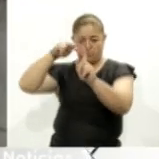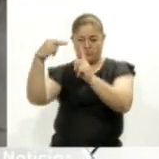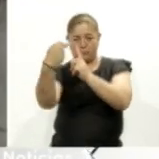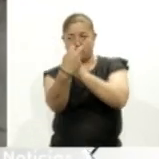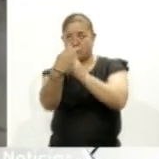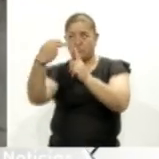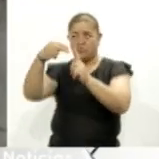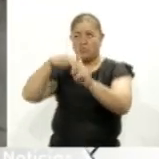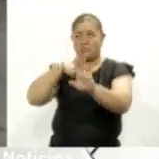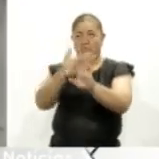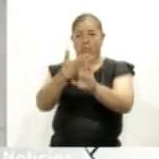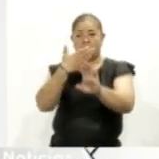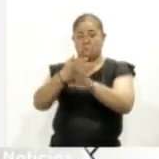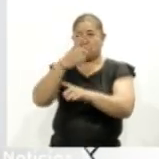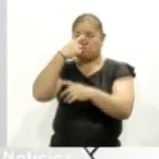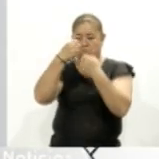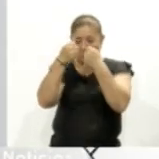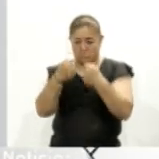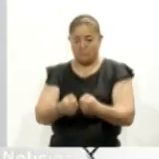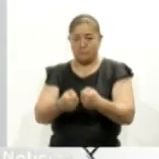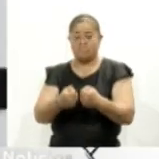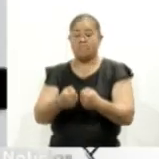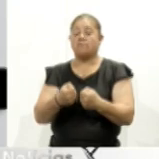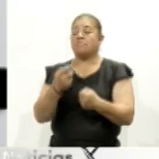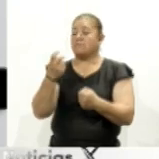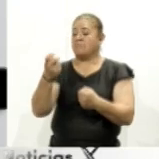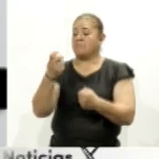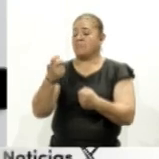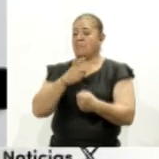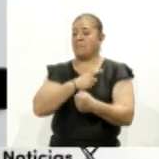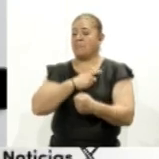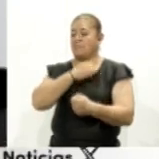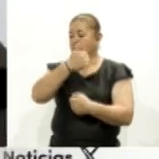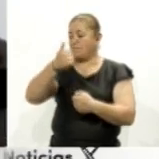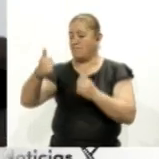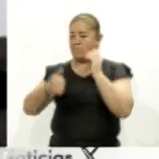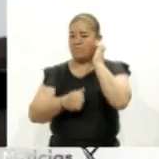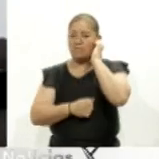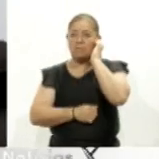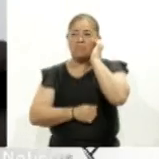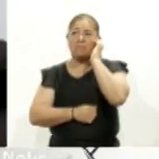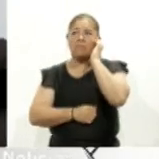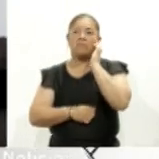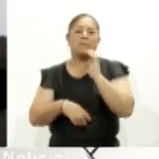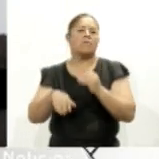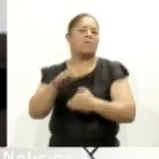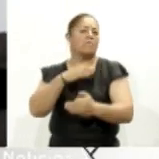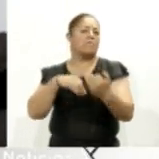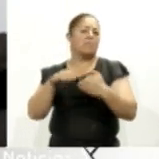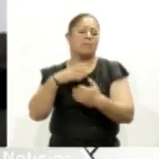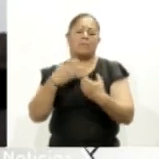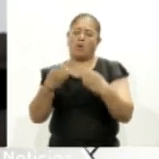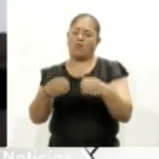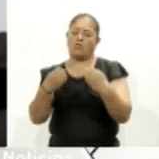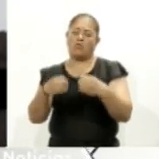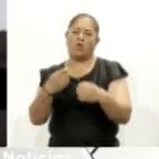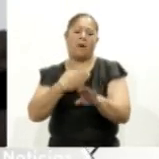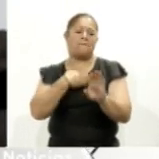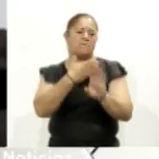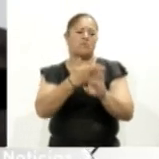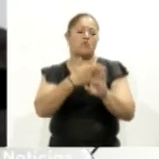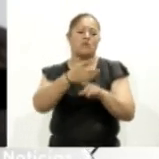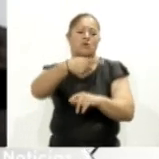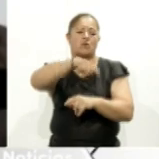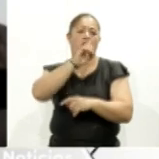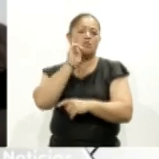el respeto a las garantías individuales. Un tema que nos preocupa a todos y también nos ocupa, la violencia contra las mujeres jóvenes. Es un tema